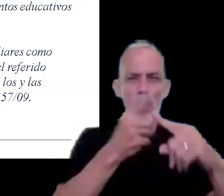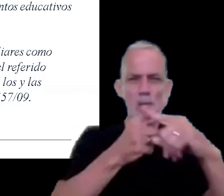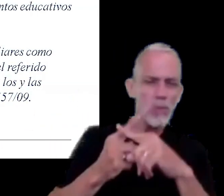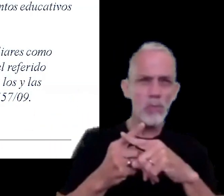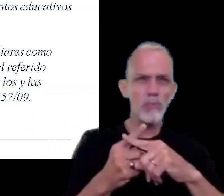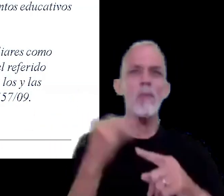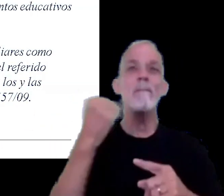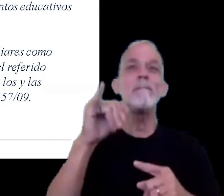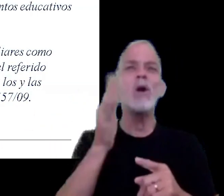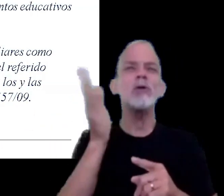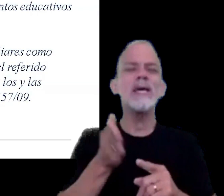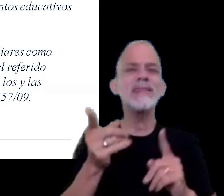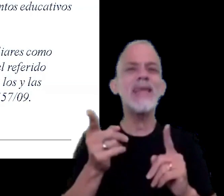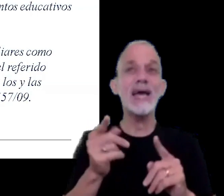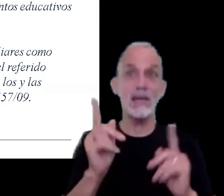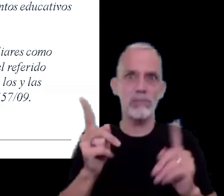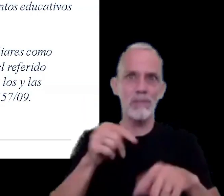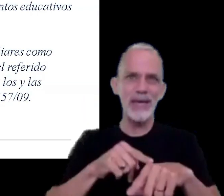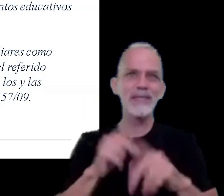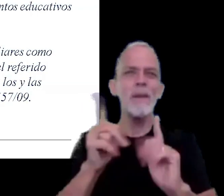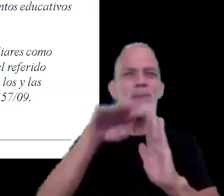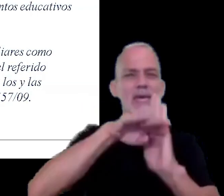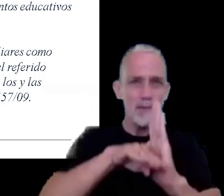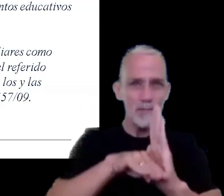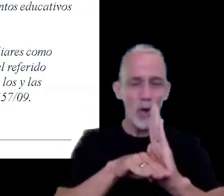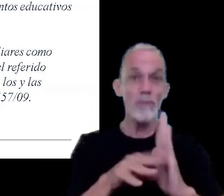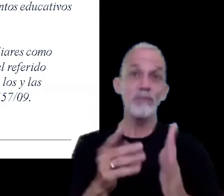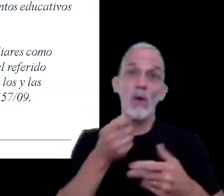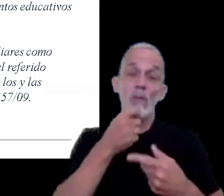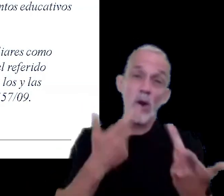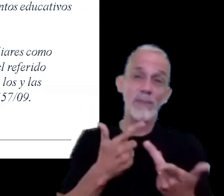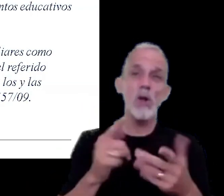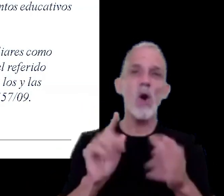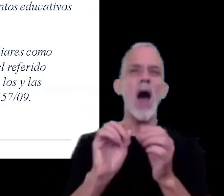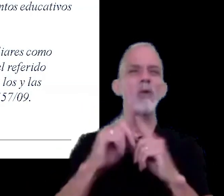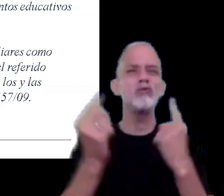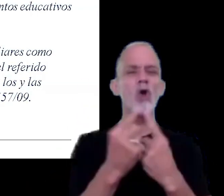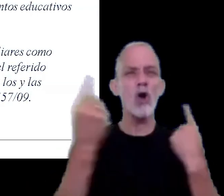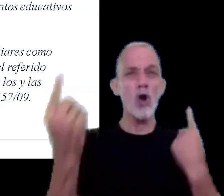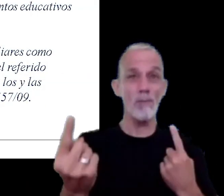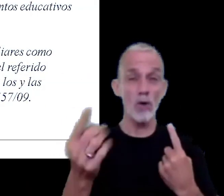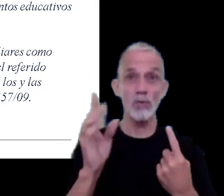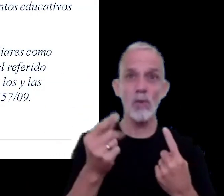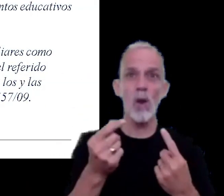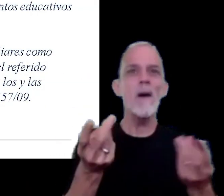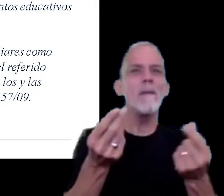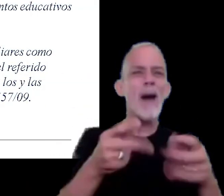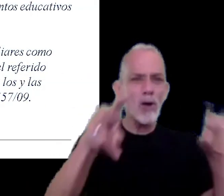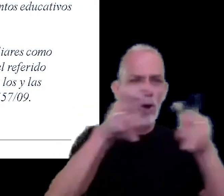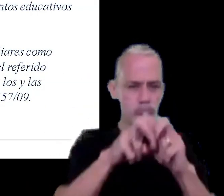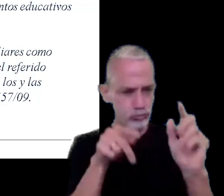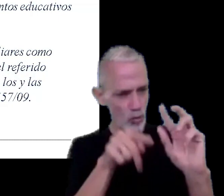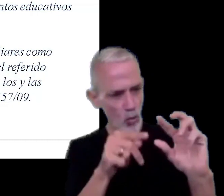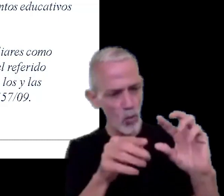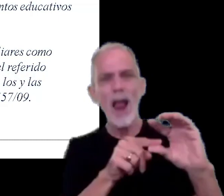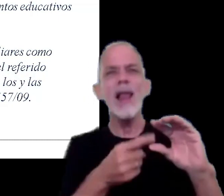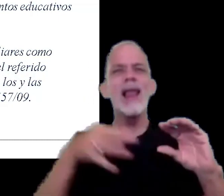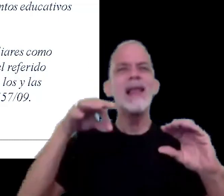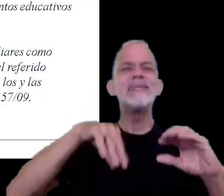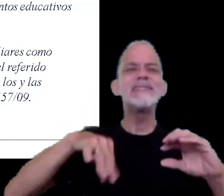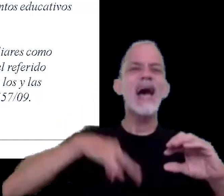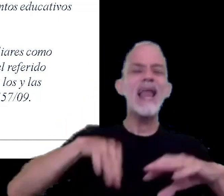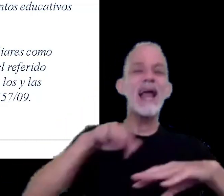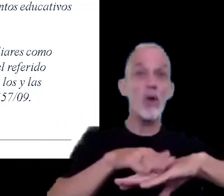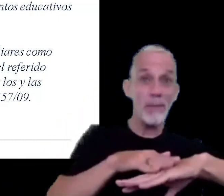vigentes para el referido régimen y en el caso de autónomos sobre valor de una renta equivalente al salario mínimo